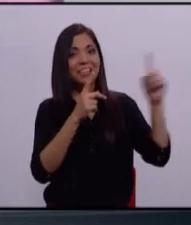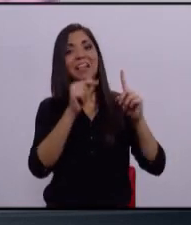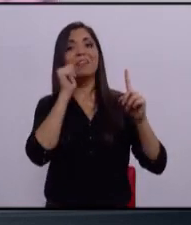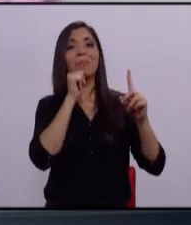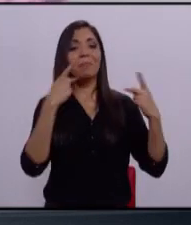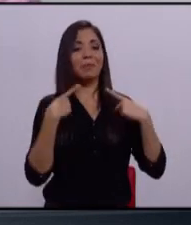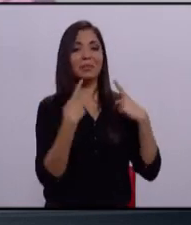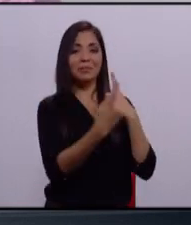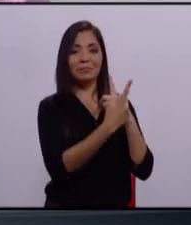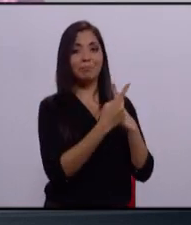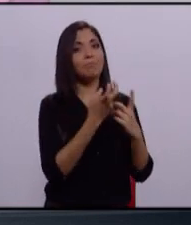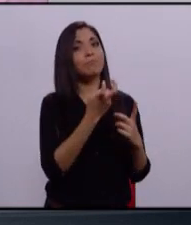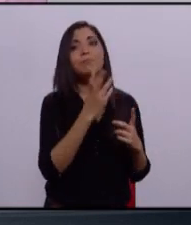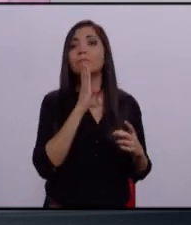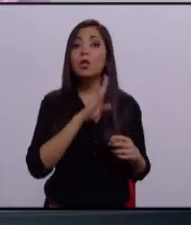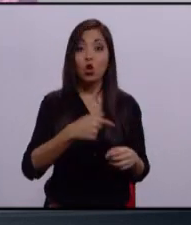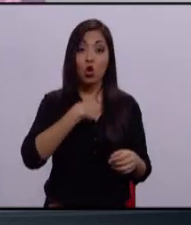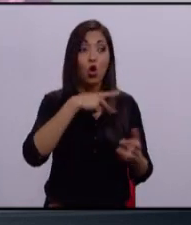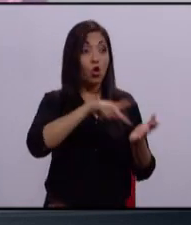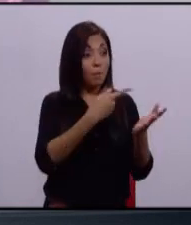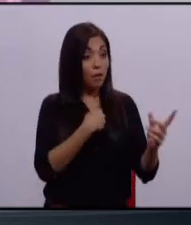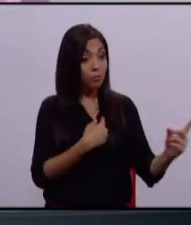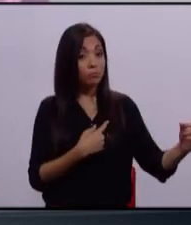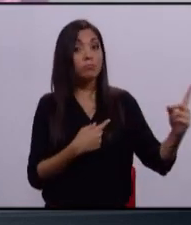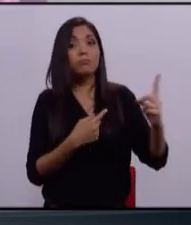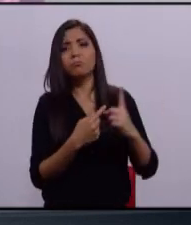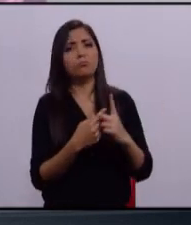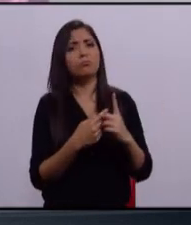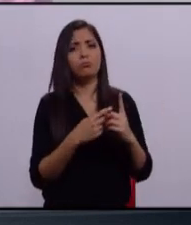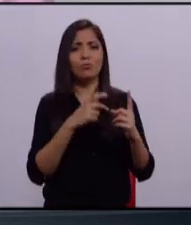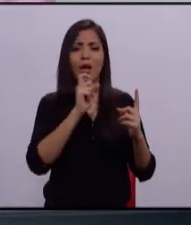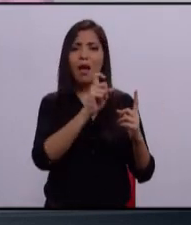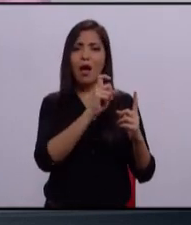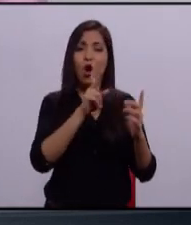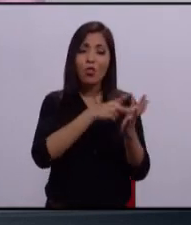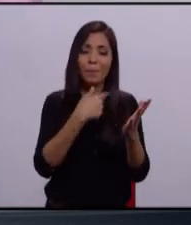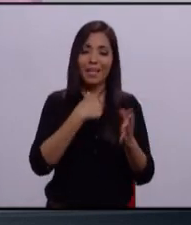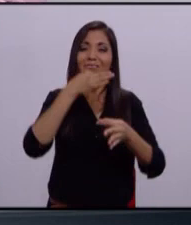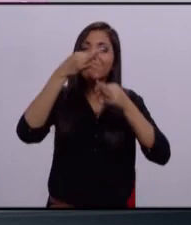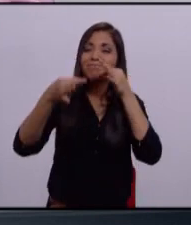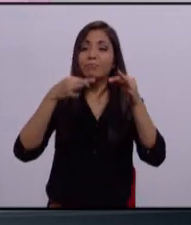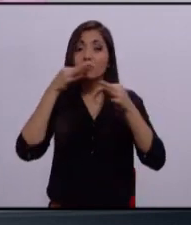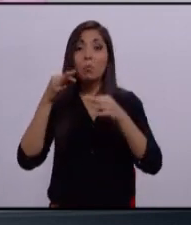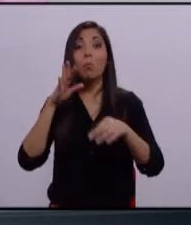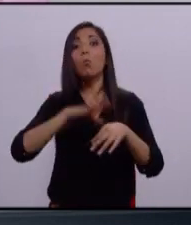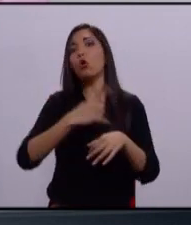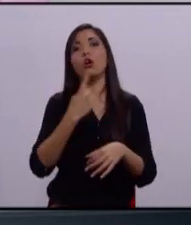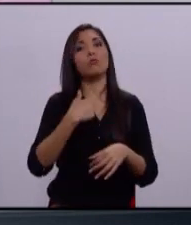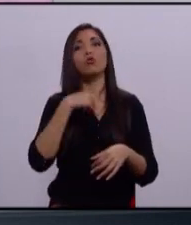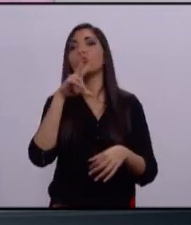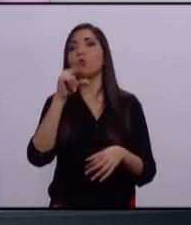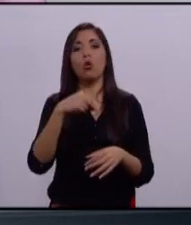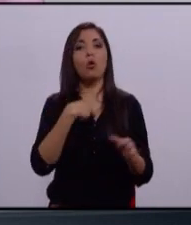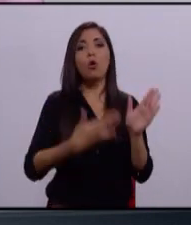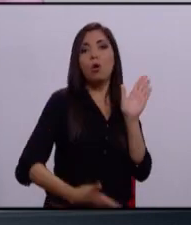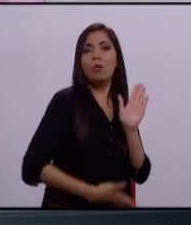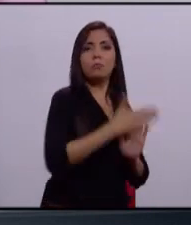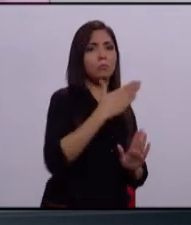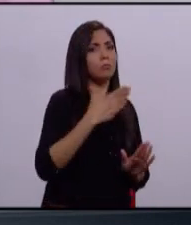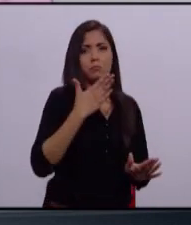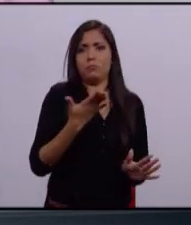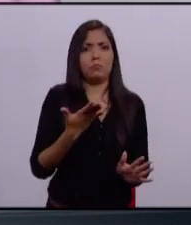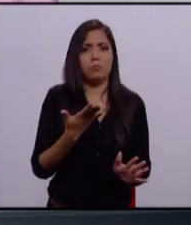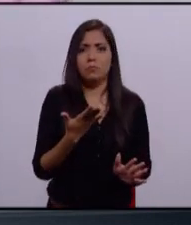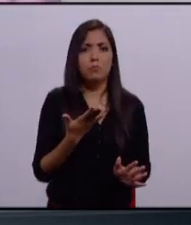desde ahí estamos mal, no voy a regresar, no voy a regresar por el simple hecho porque no me voy a ir, porque soy un ciudadano,